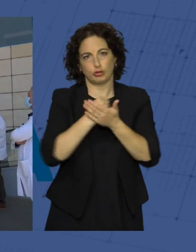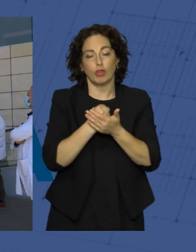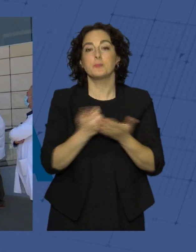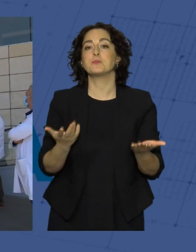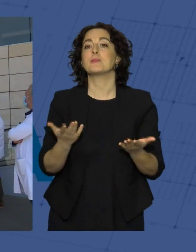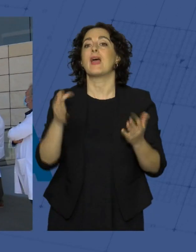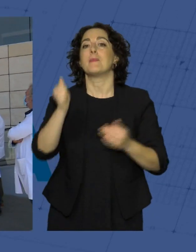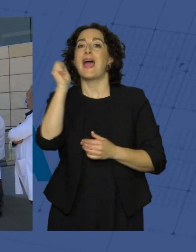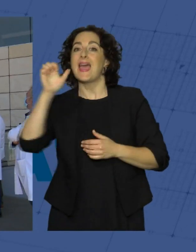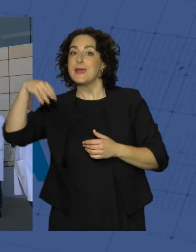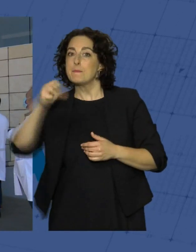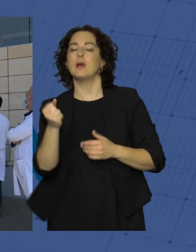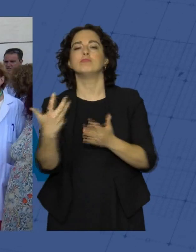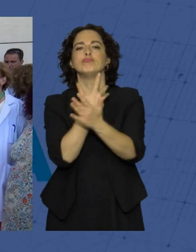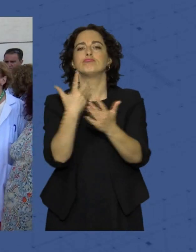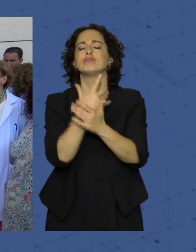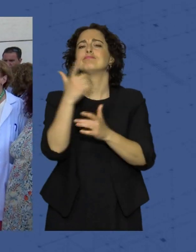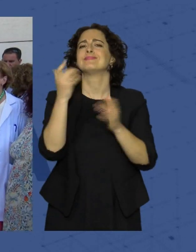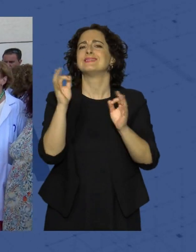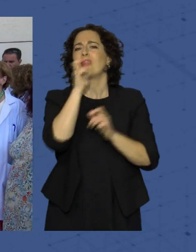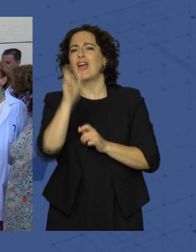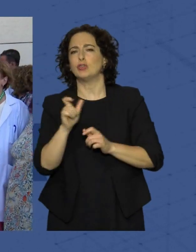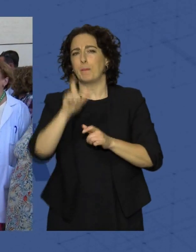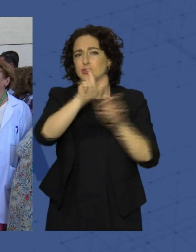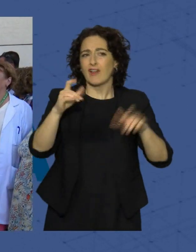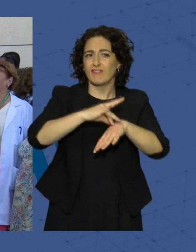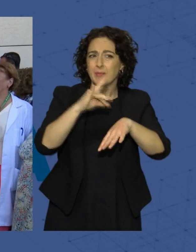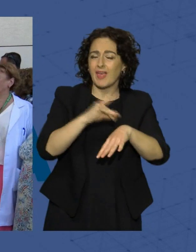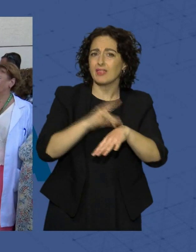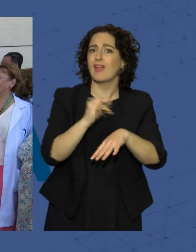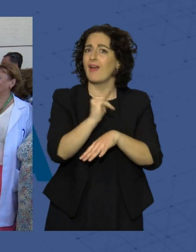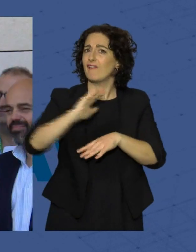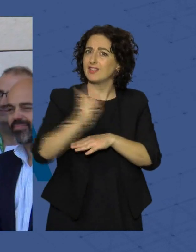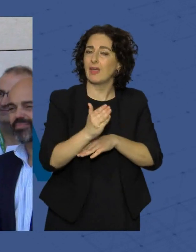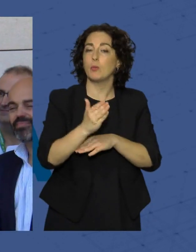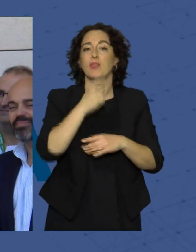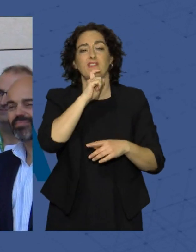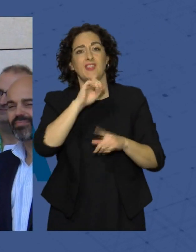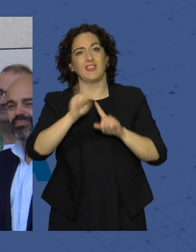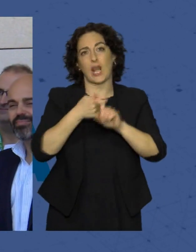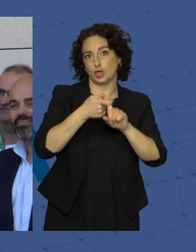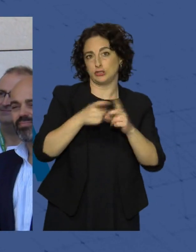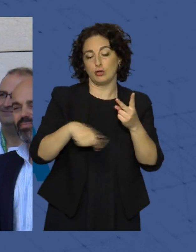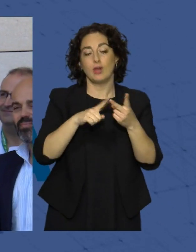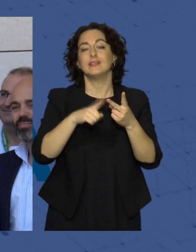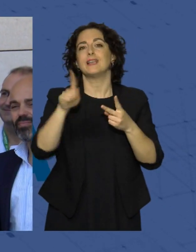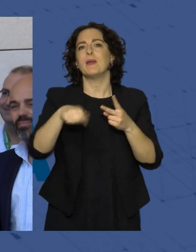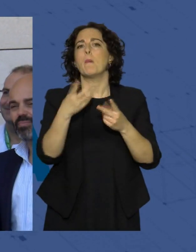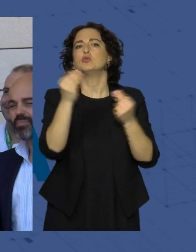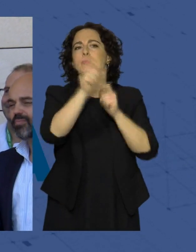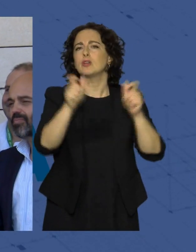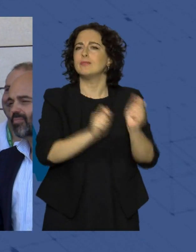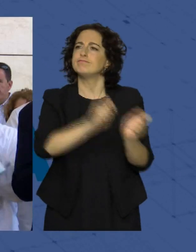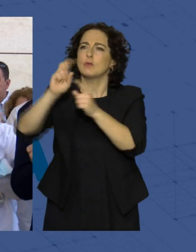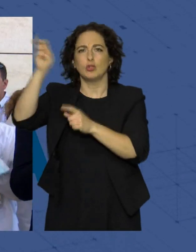nos explican también que los datos de afectados pueden oscilar por la dificultad de alcanzar un diagnóstico y por el buen número de enfermos que se tratan